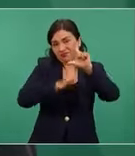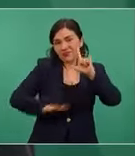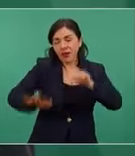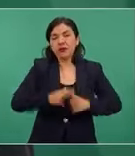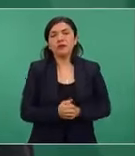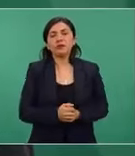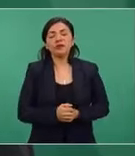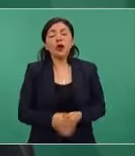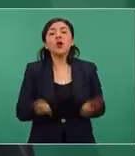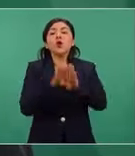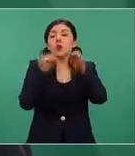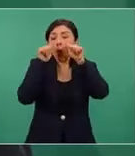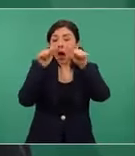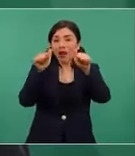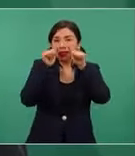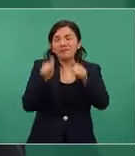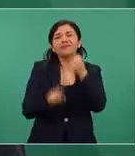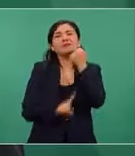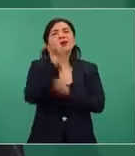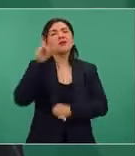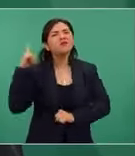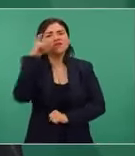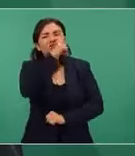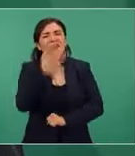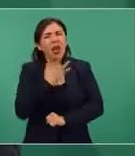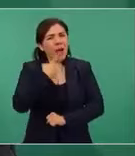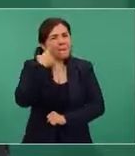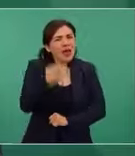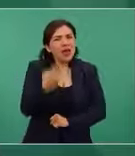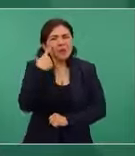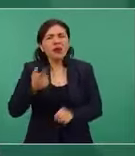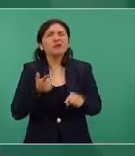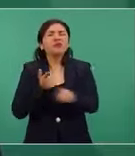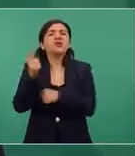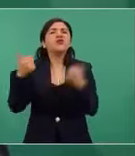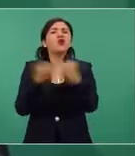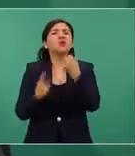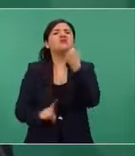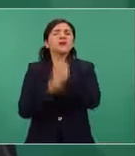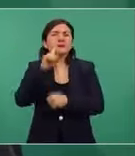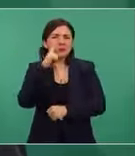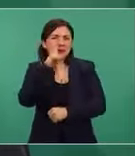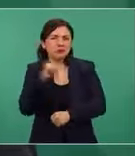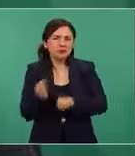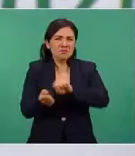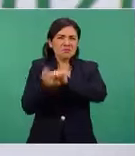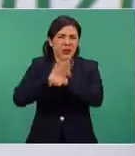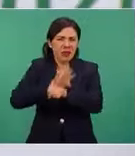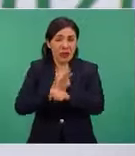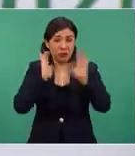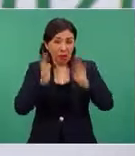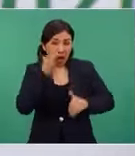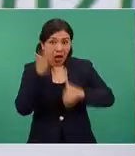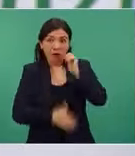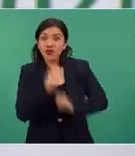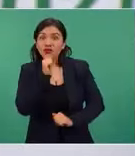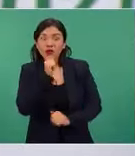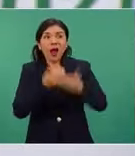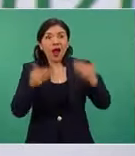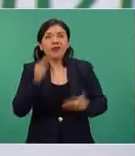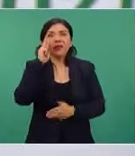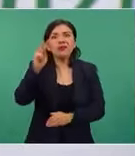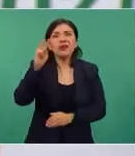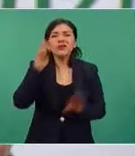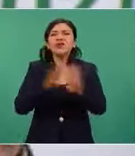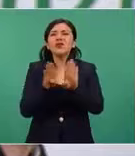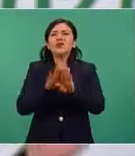Atender las dificultades que hemos enfrentado ahora en la pandemia, que no han terminado. Ahora estamos viendo presiones en los